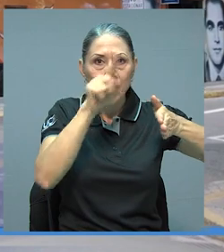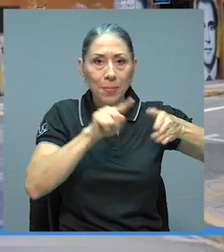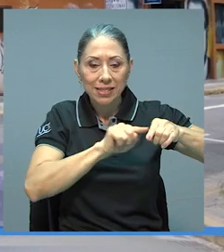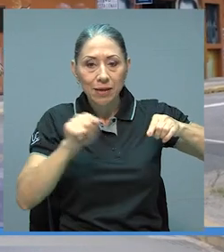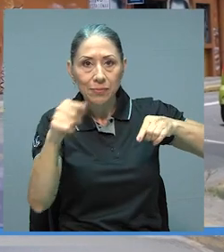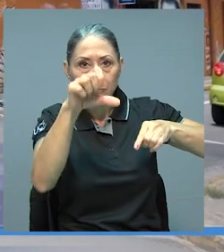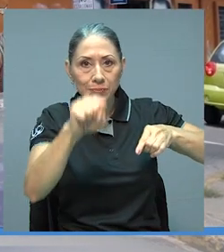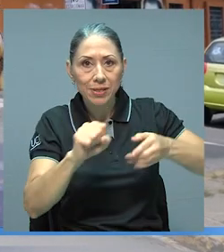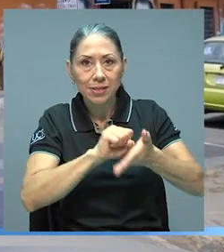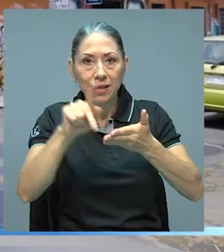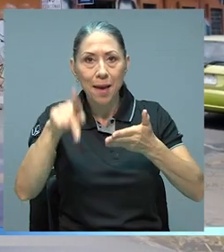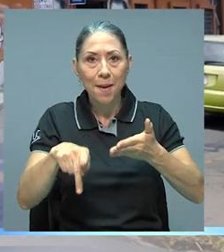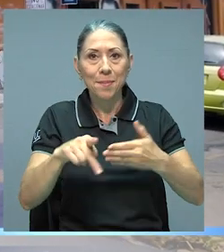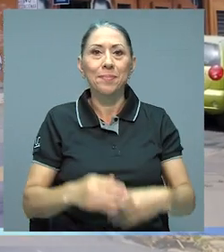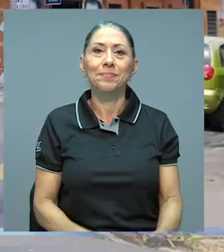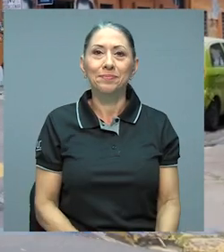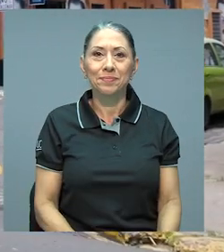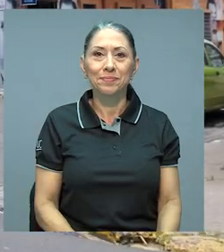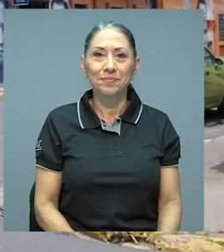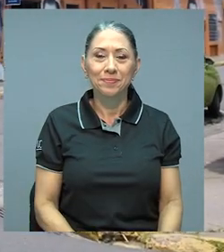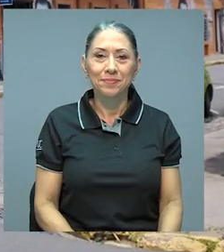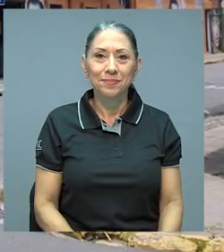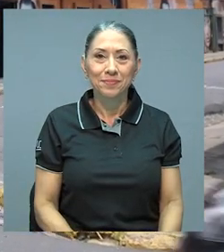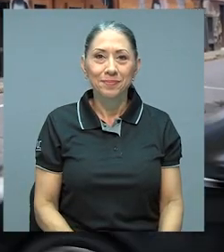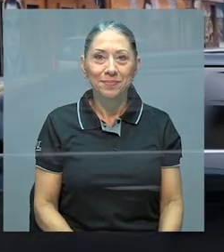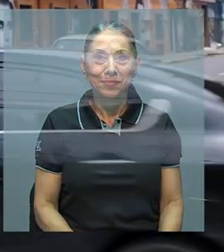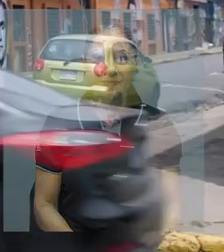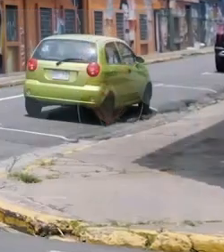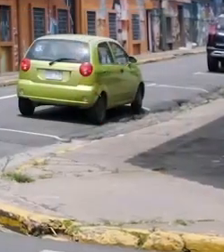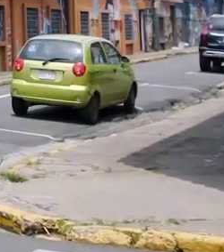sur del edificio Zaprisa en San Pedro de Montes de Oca.